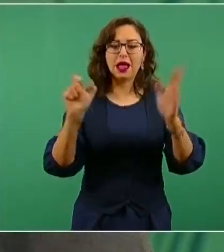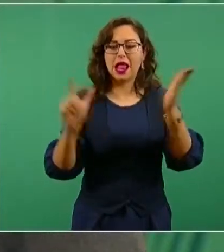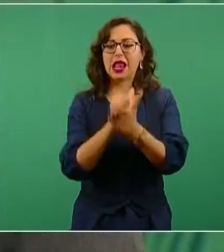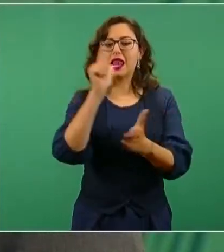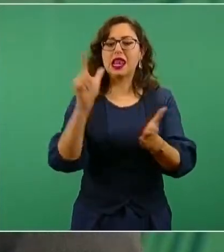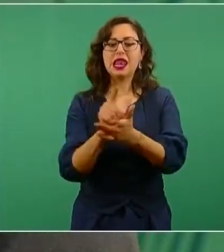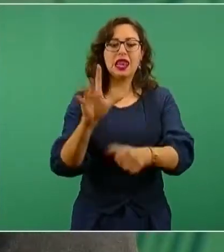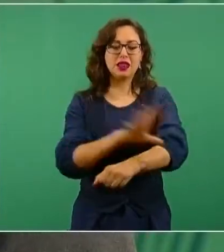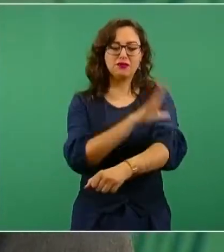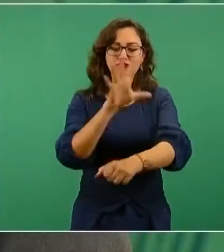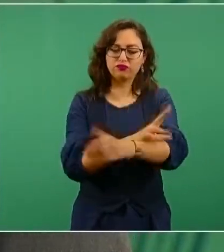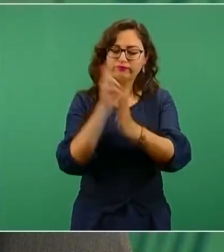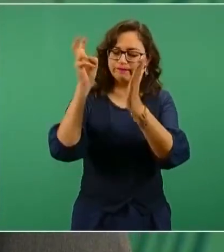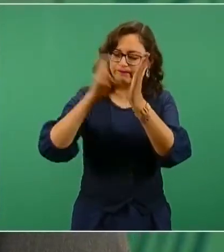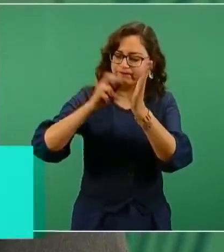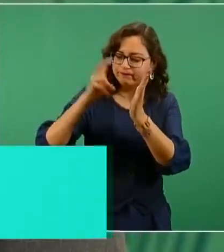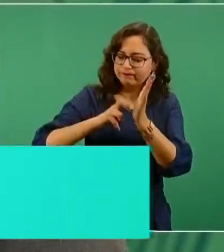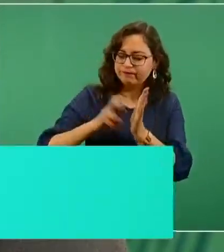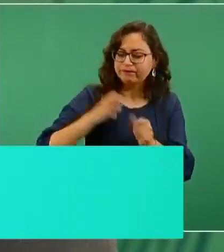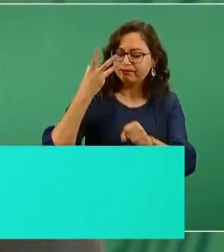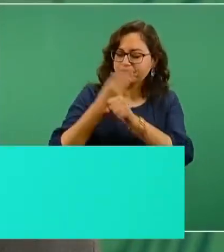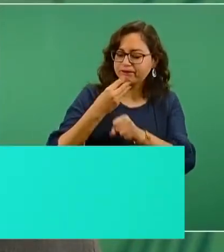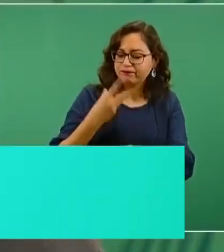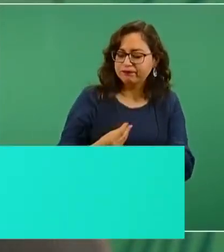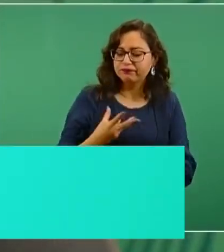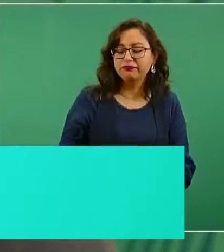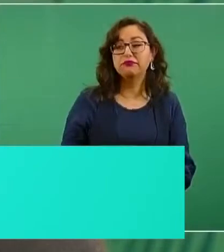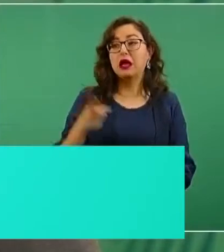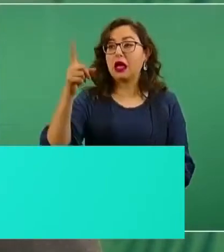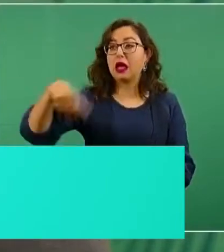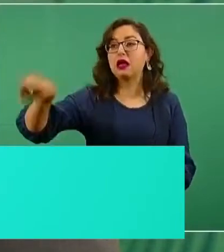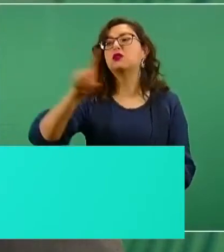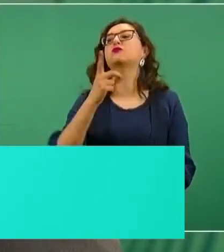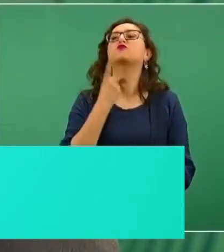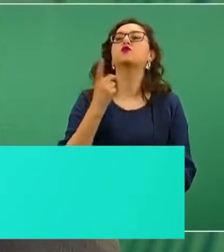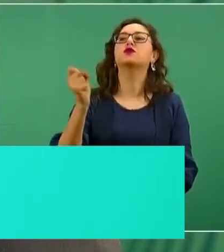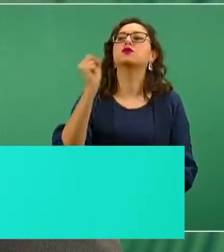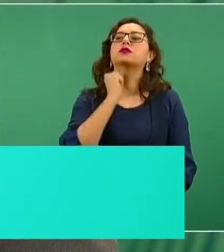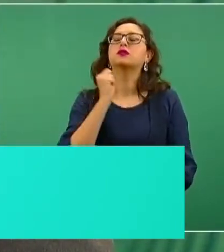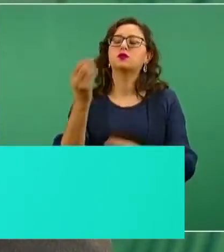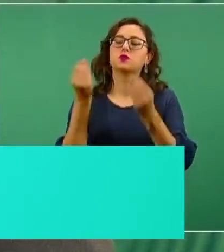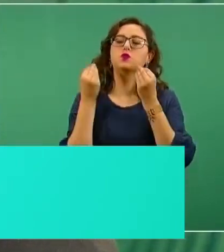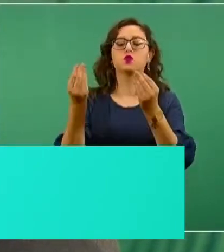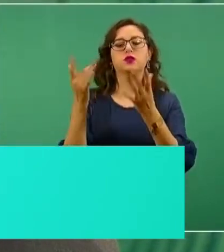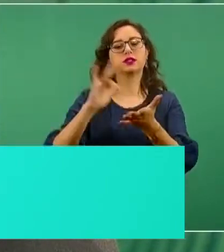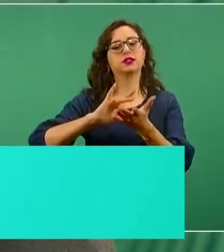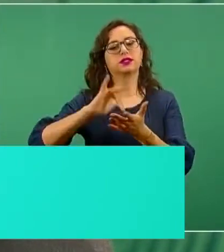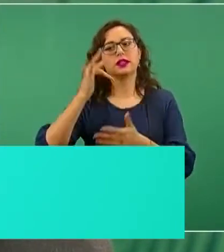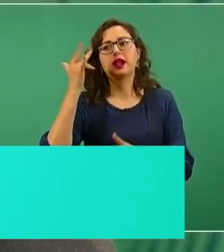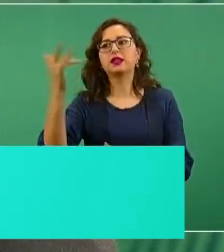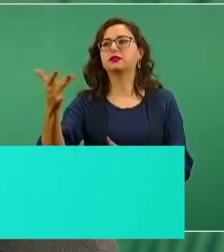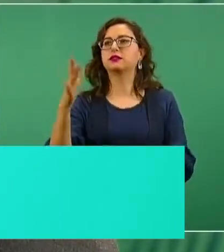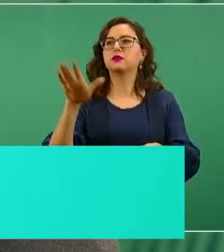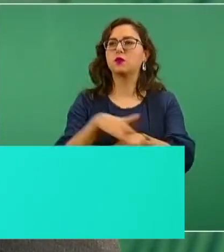Le agradezco mucho a los legisladores. Esto nos va a ayudar a fortalecer